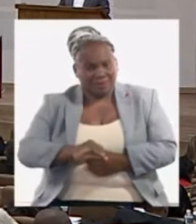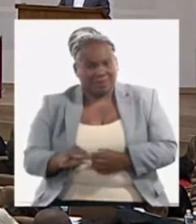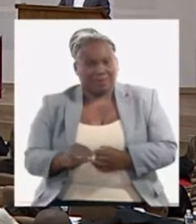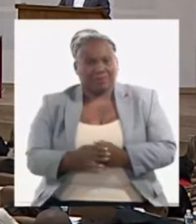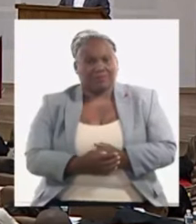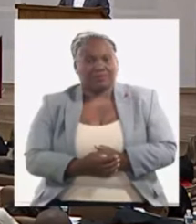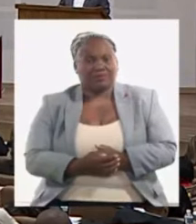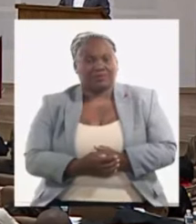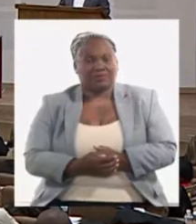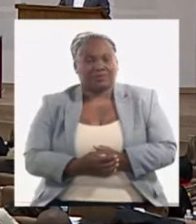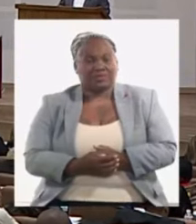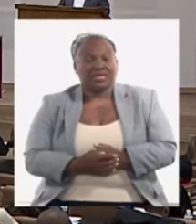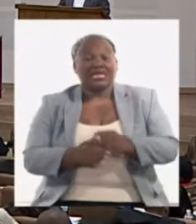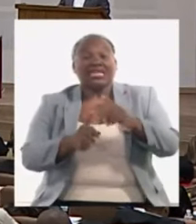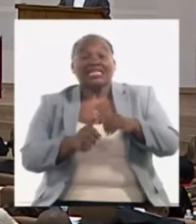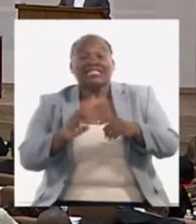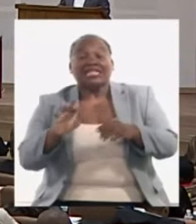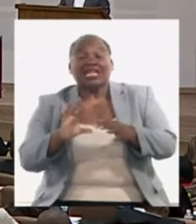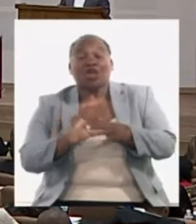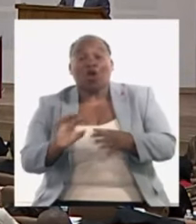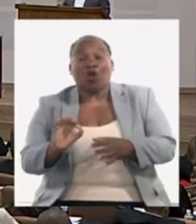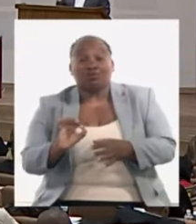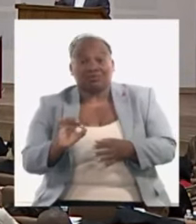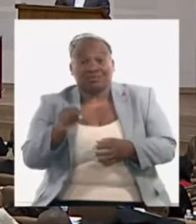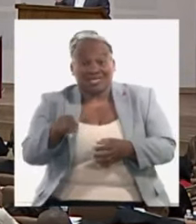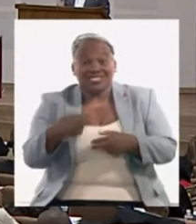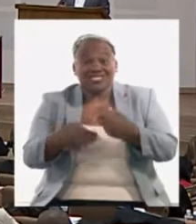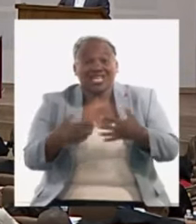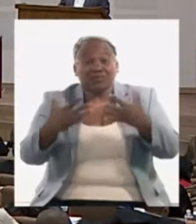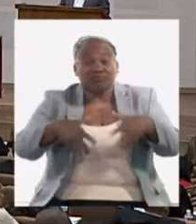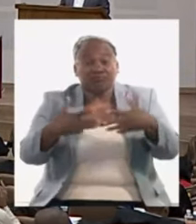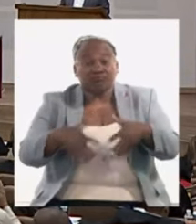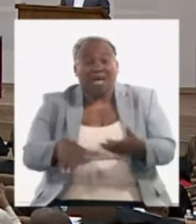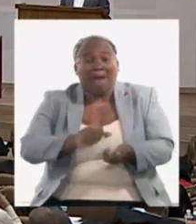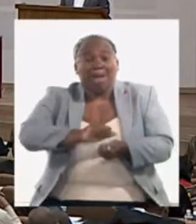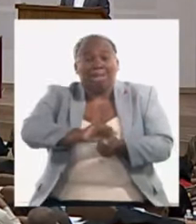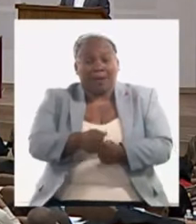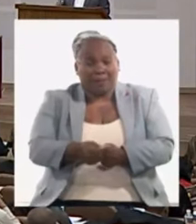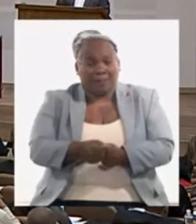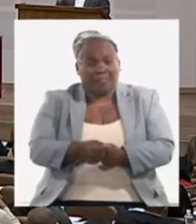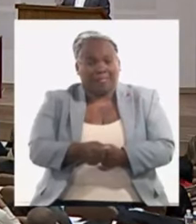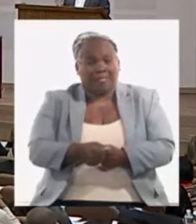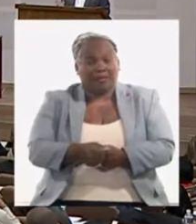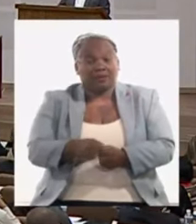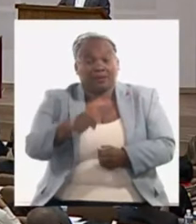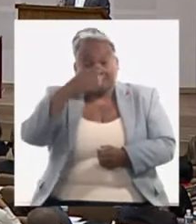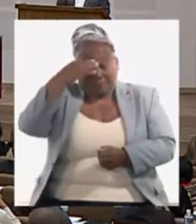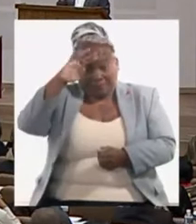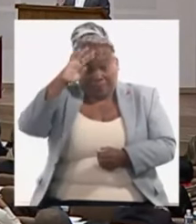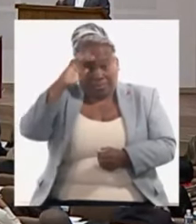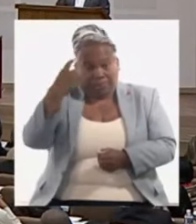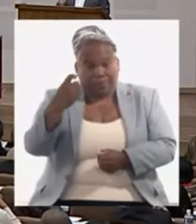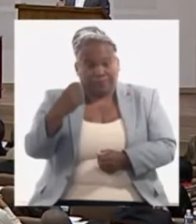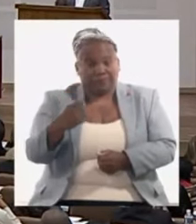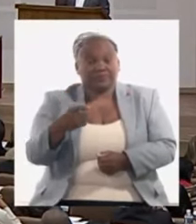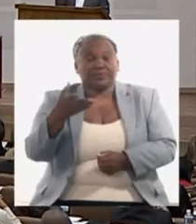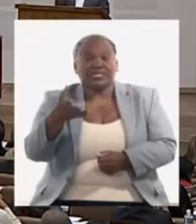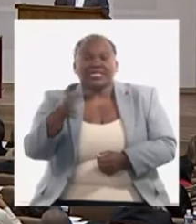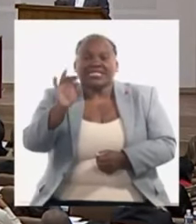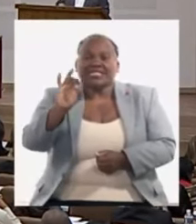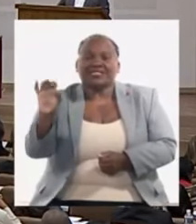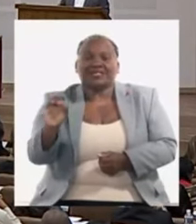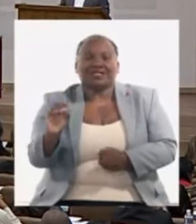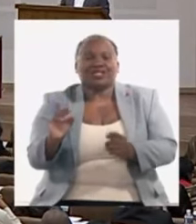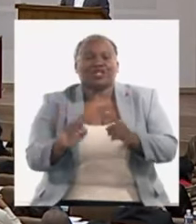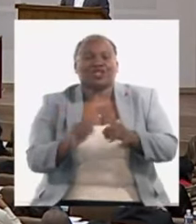el trigo el del pan el del pan de la canasta el de esa que además el país demanda en el entorno de 700 toneladas